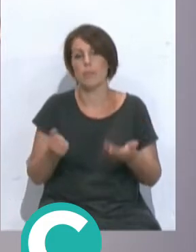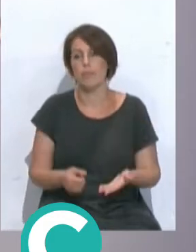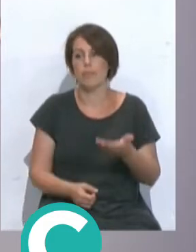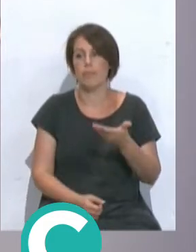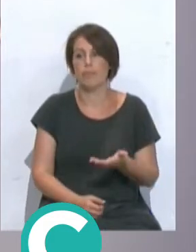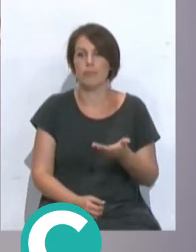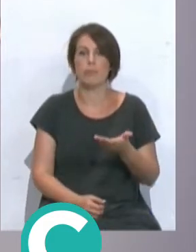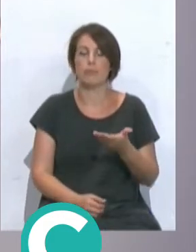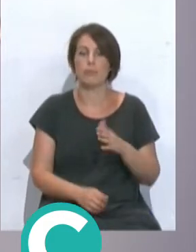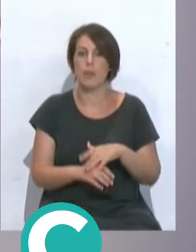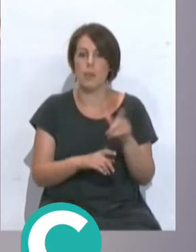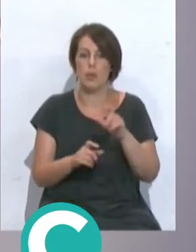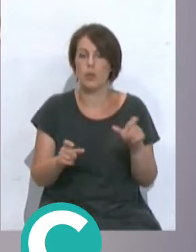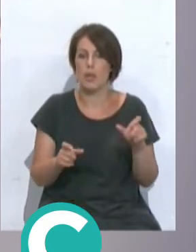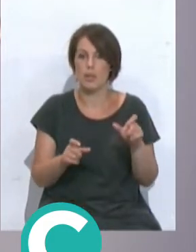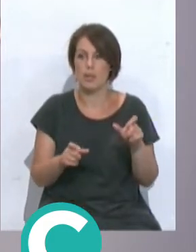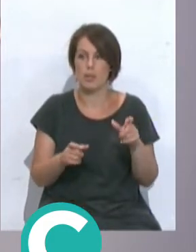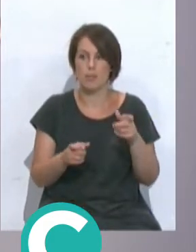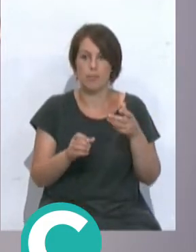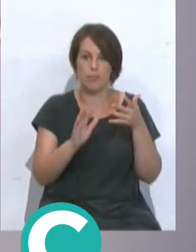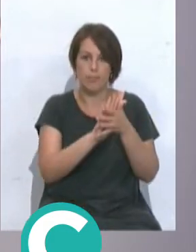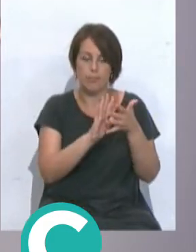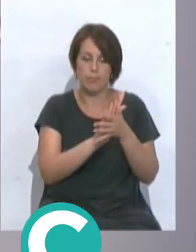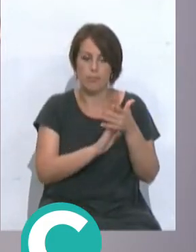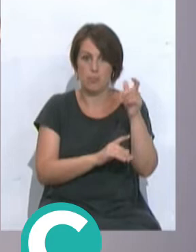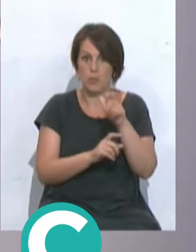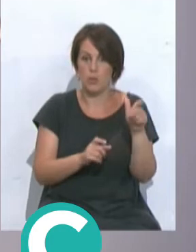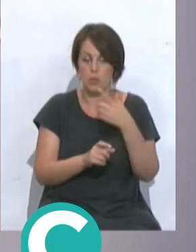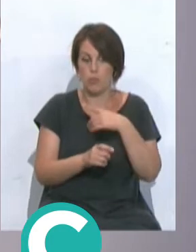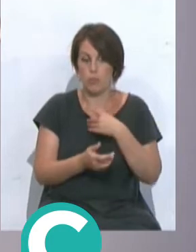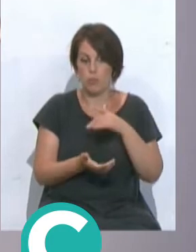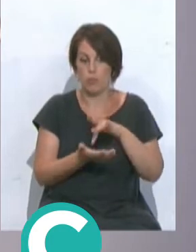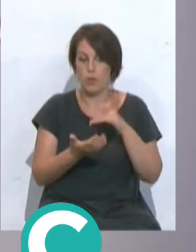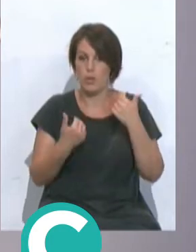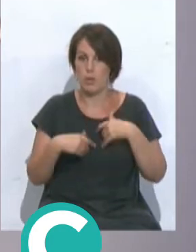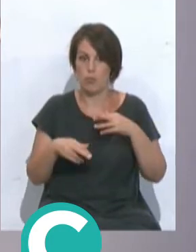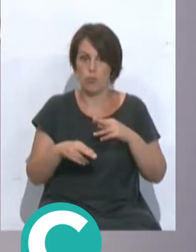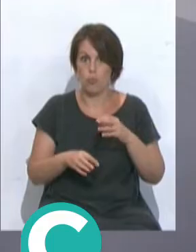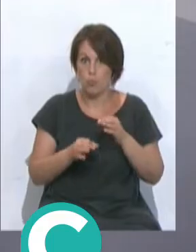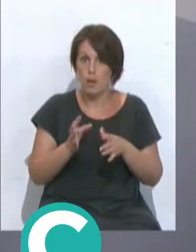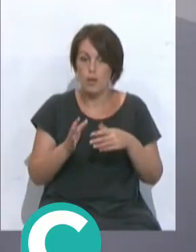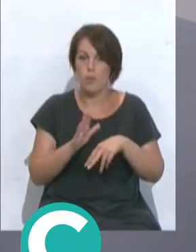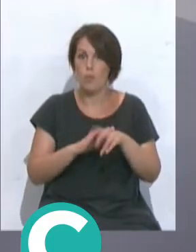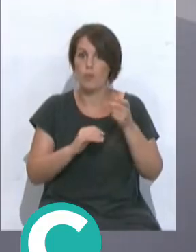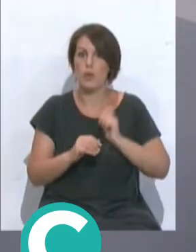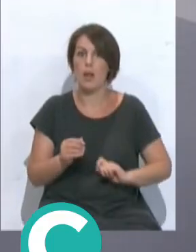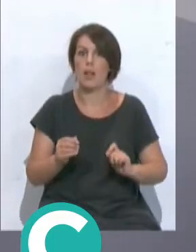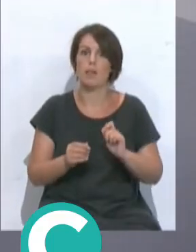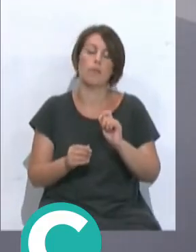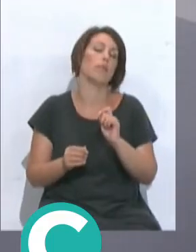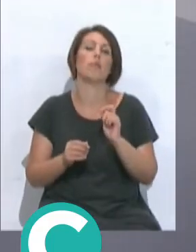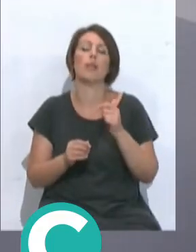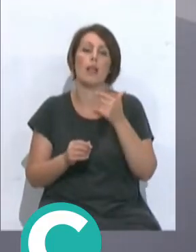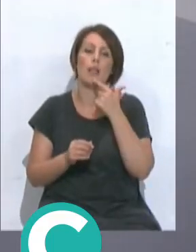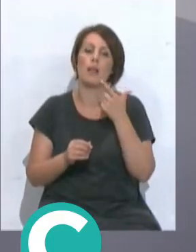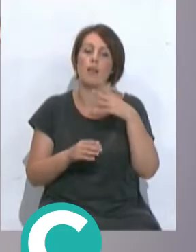a la gente darle a conocer, sobre todo gente que hemos estado, o la suerte de estar en el fútbol profesional, de dar qué es lo